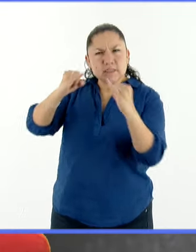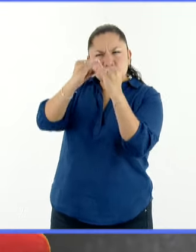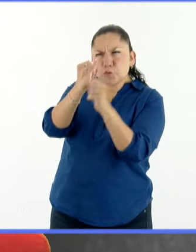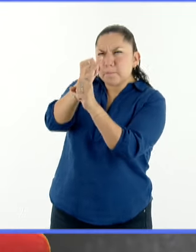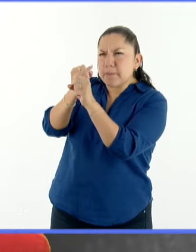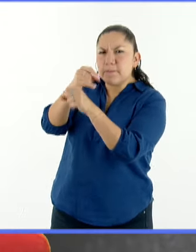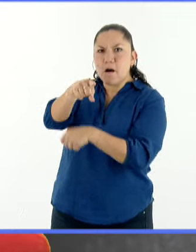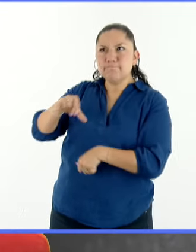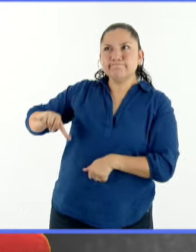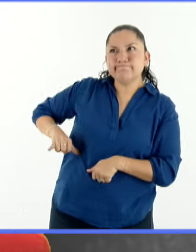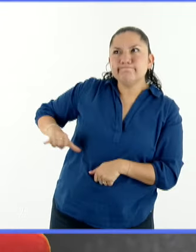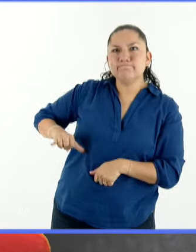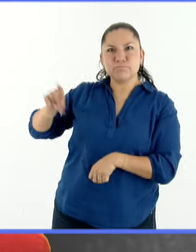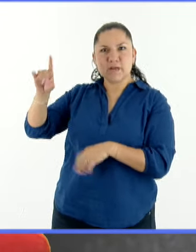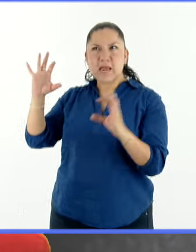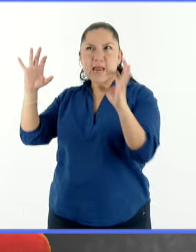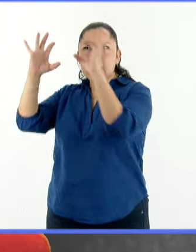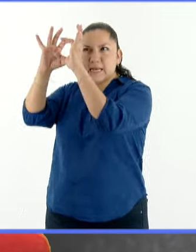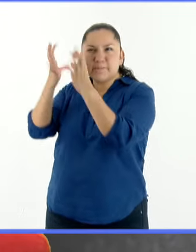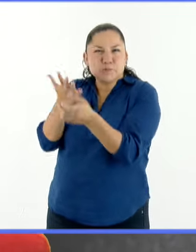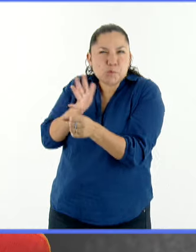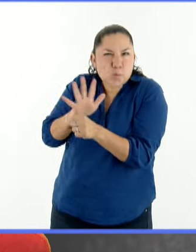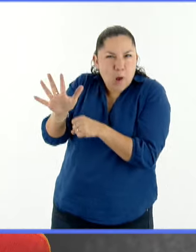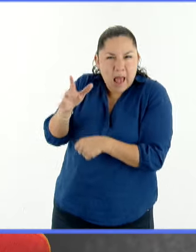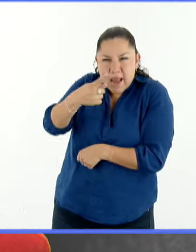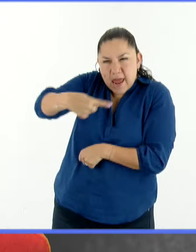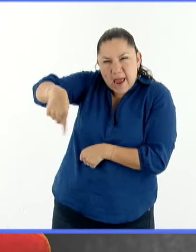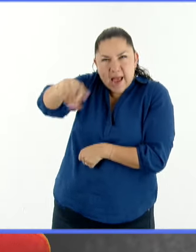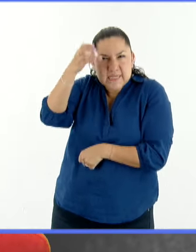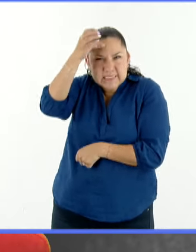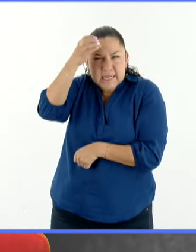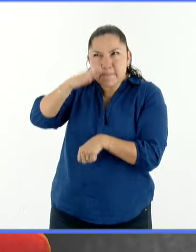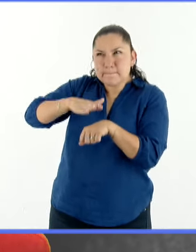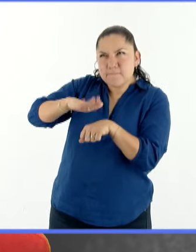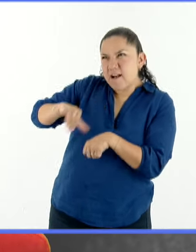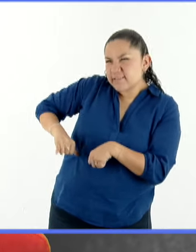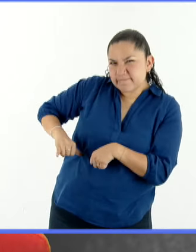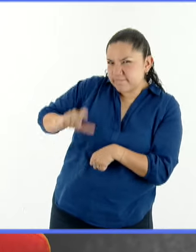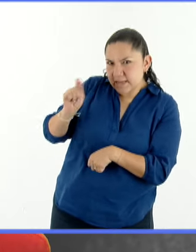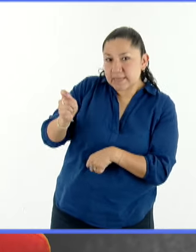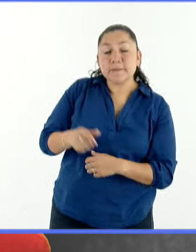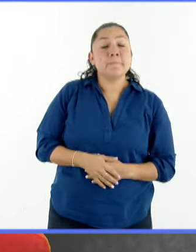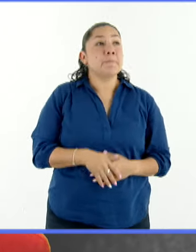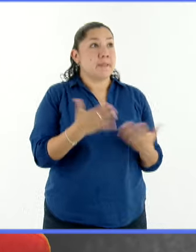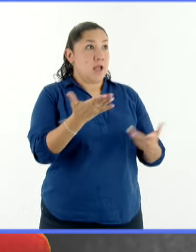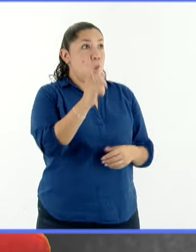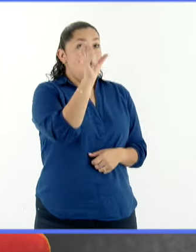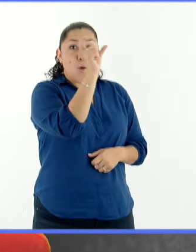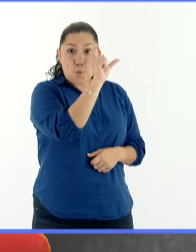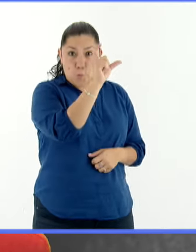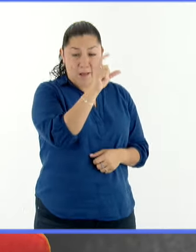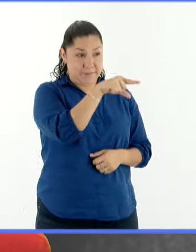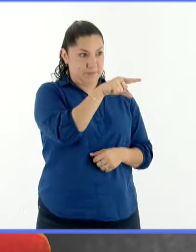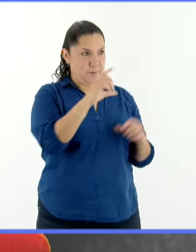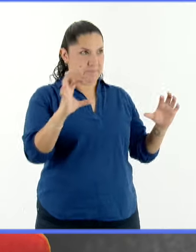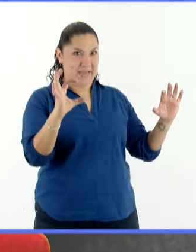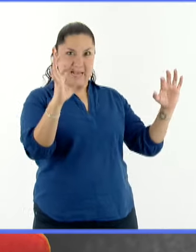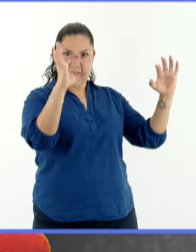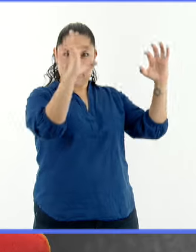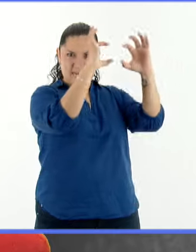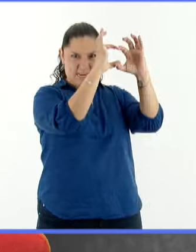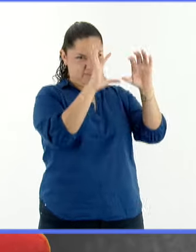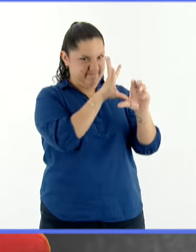Digamos, la ventaja del eclipse total, porque cuando está el eclipse total, en ese momento en particular,